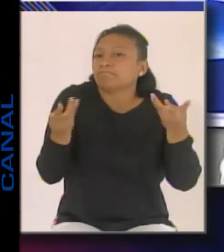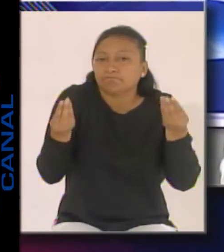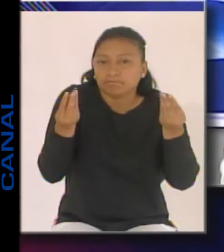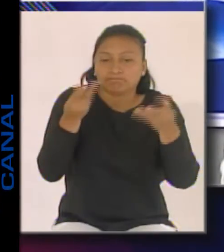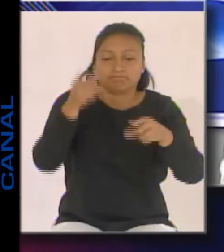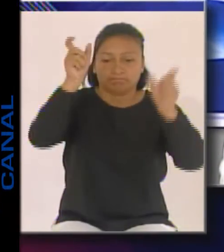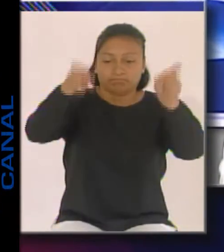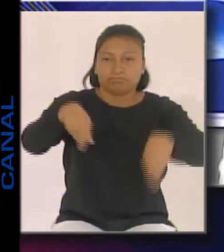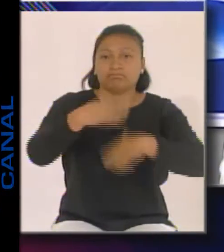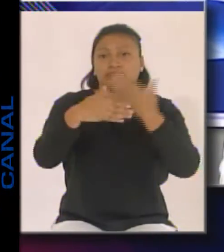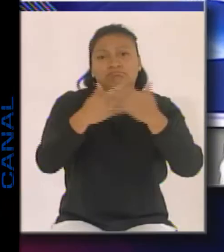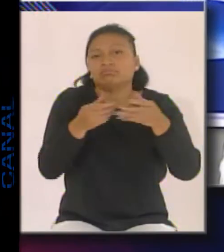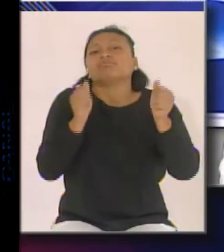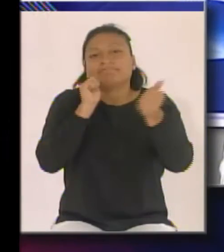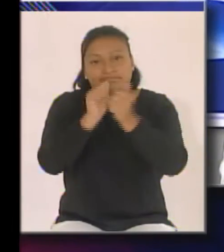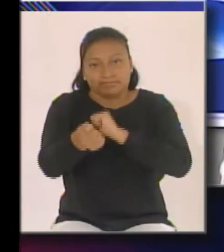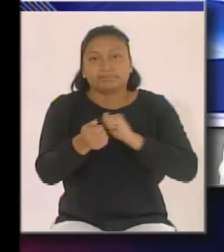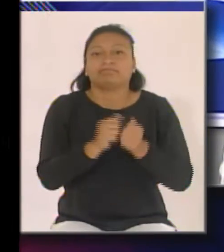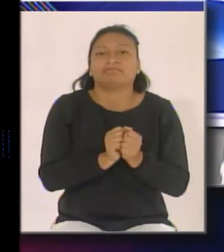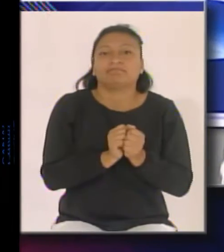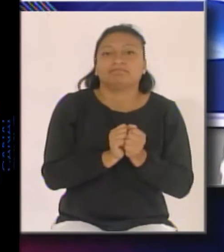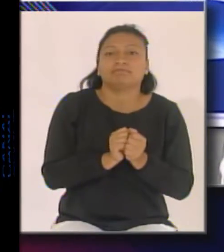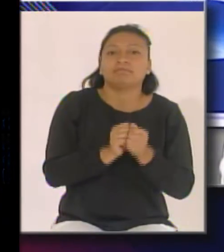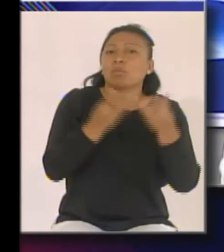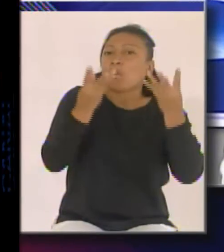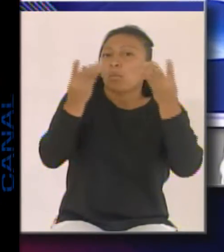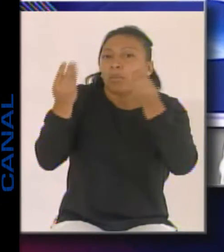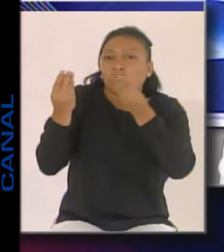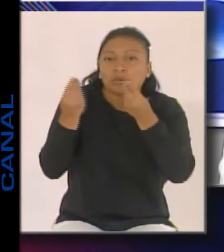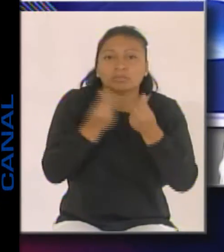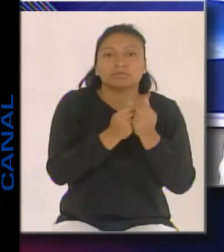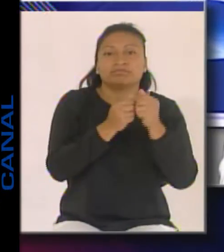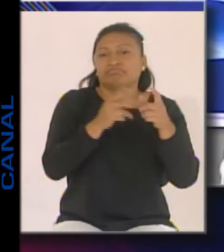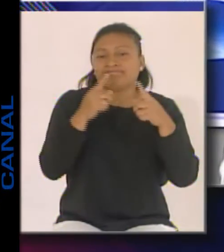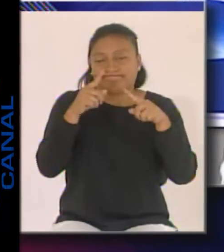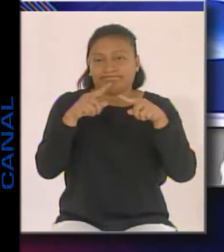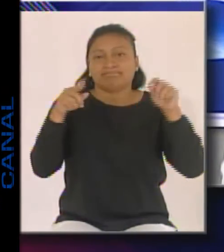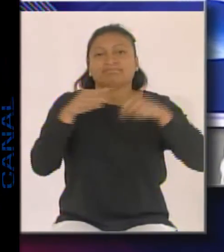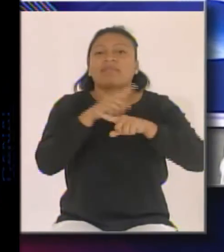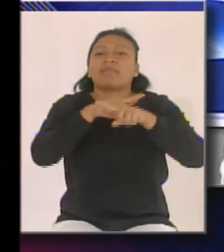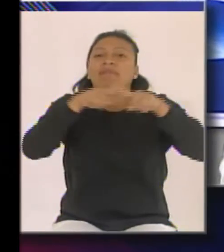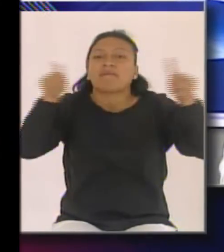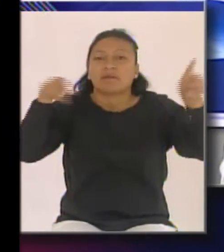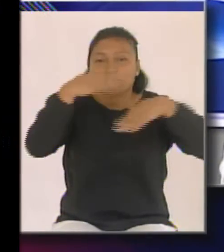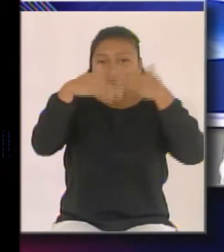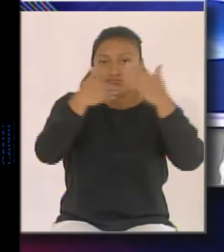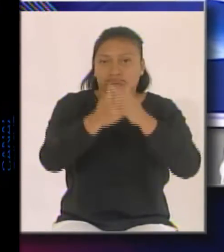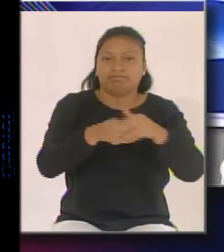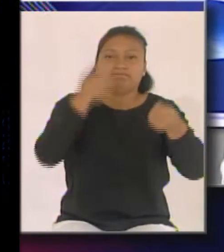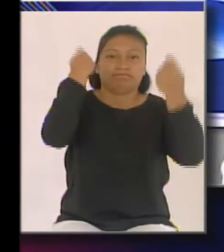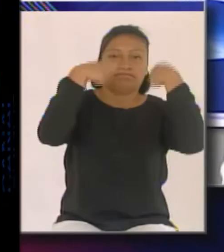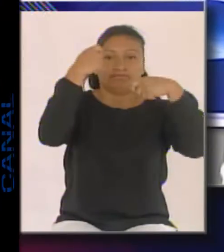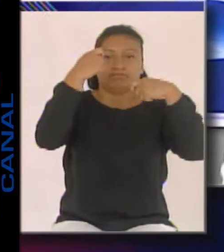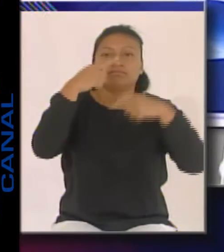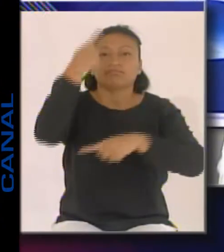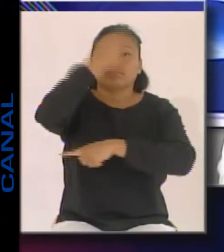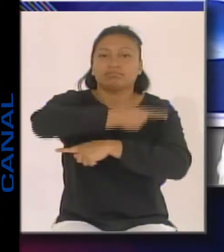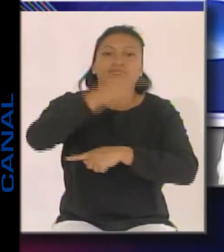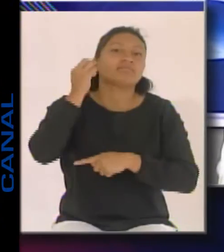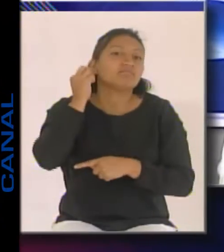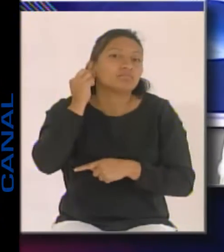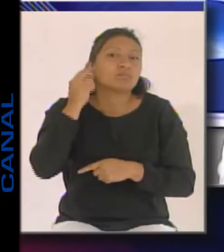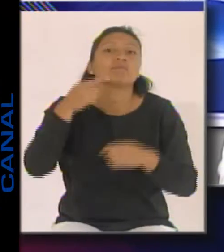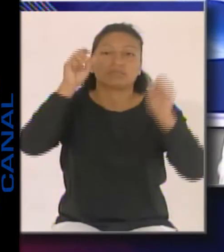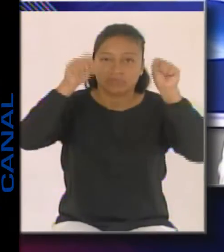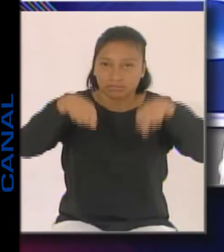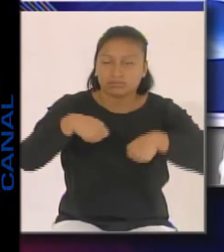darle un toque diferente porque por lo general ha pasado un poco intrascendente el tema de la conmemoración del Día de la Mujer y esta